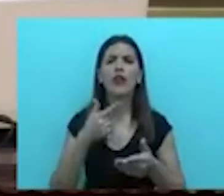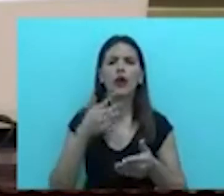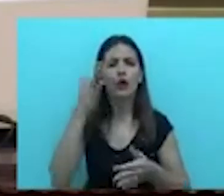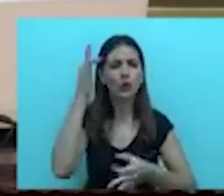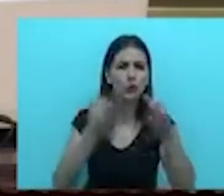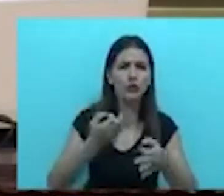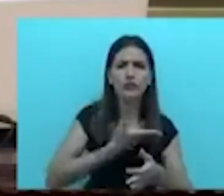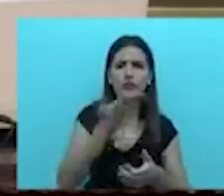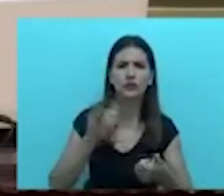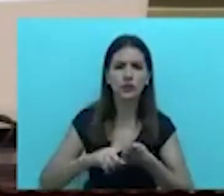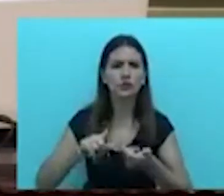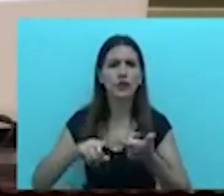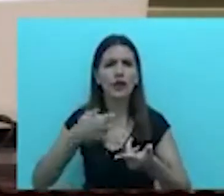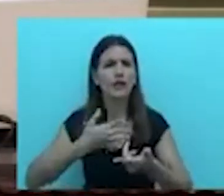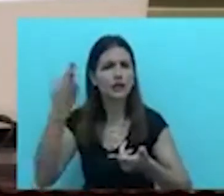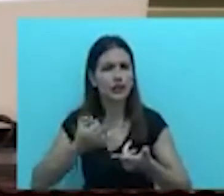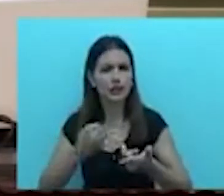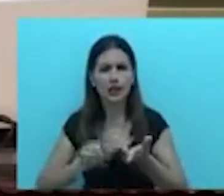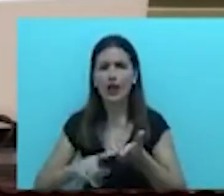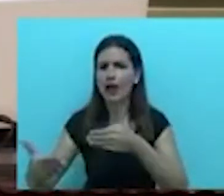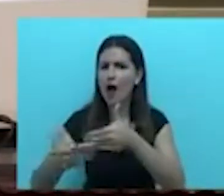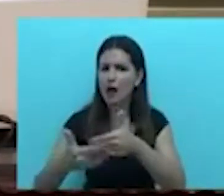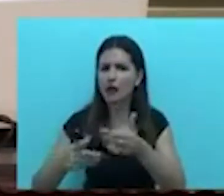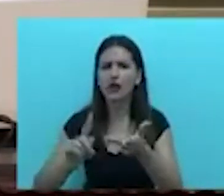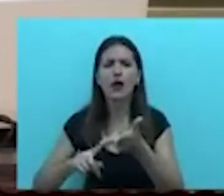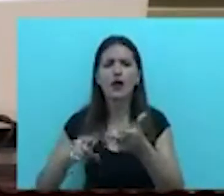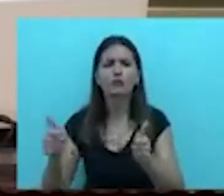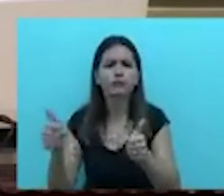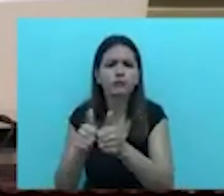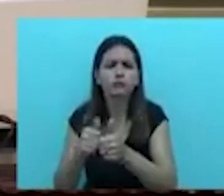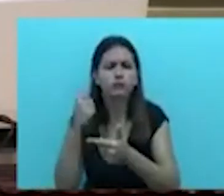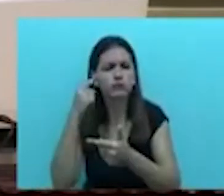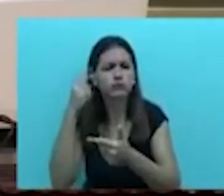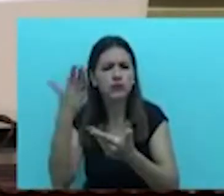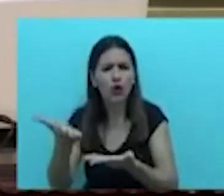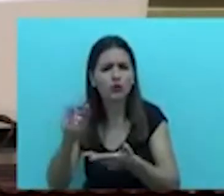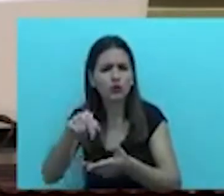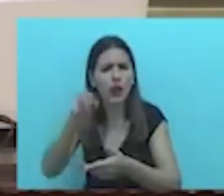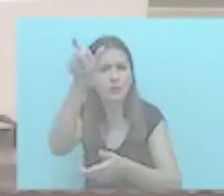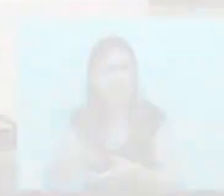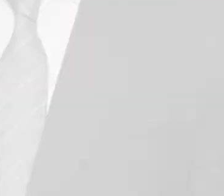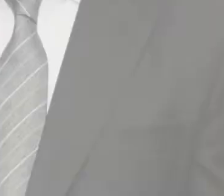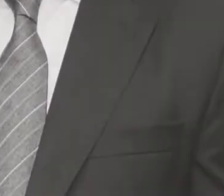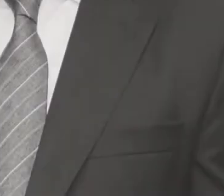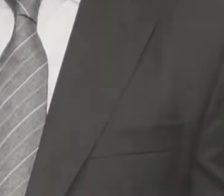dignidad, proximidad, sensibilidad, reconocimiento del otro como un sujeto de derechos y como un igual.